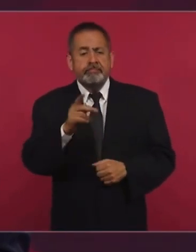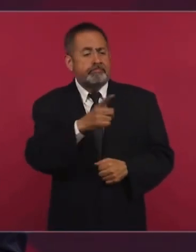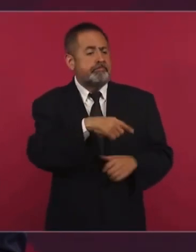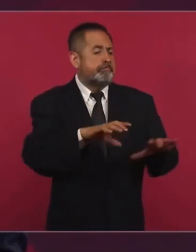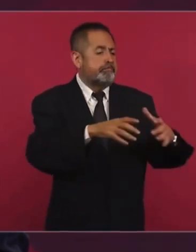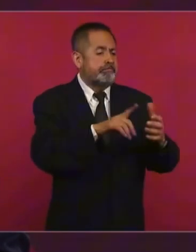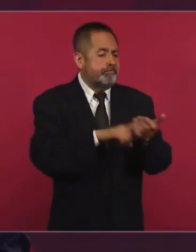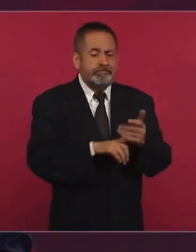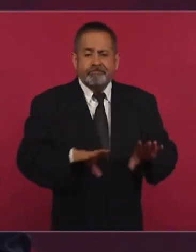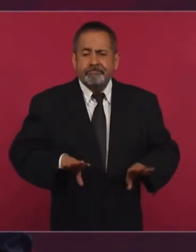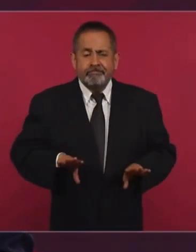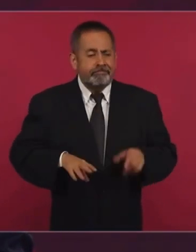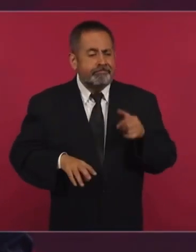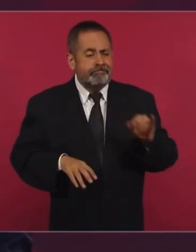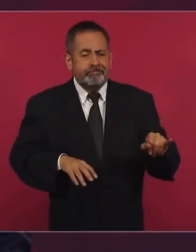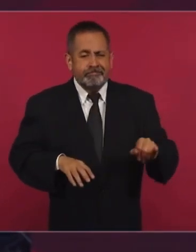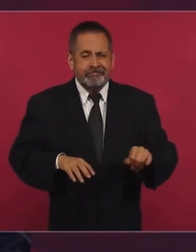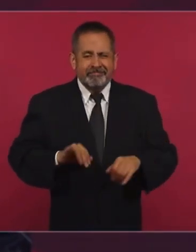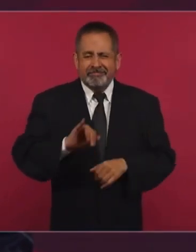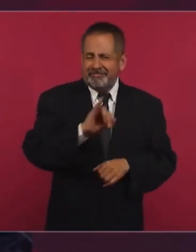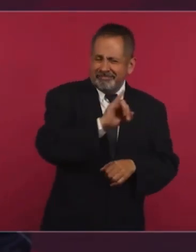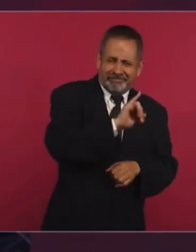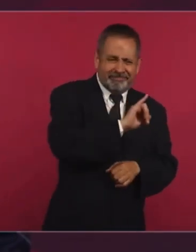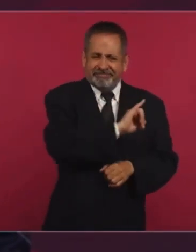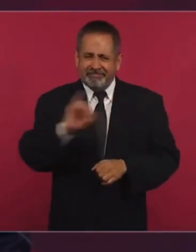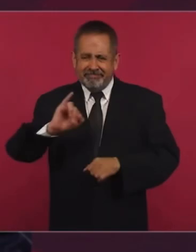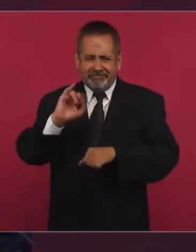actitudes muy responsables,